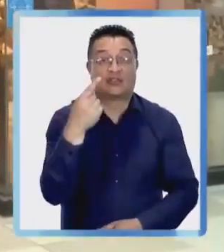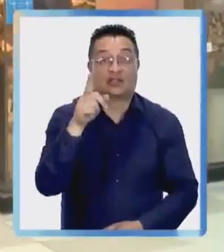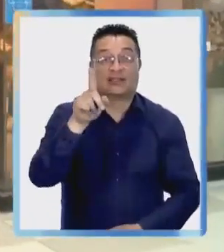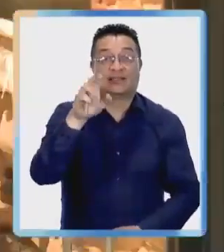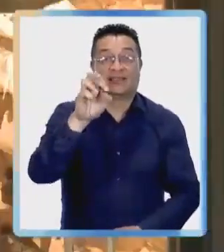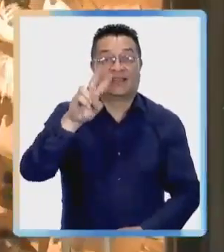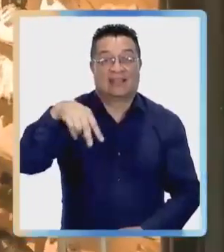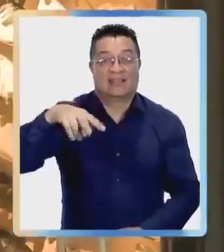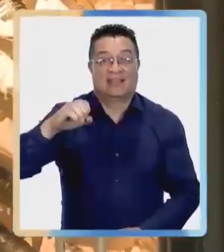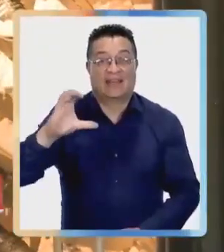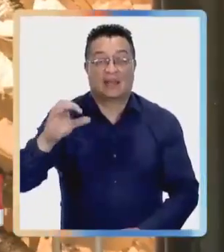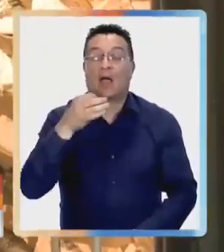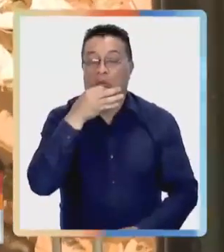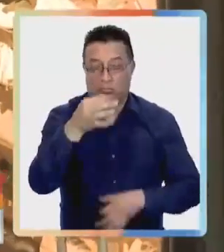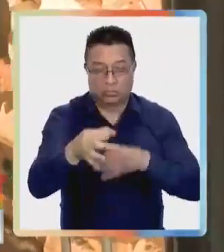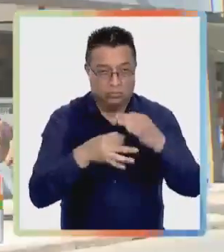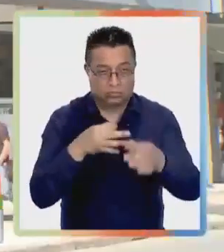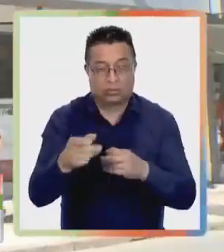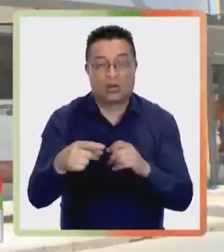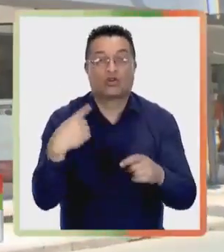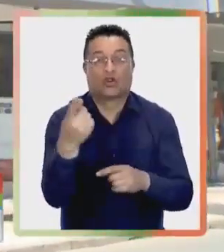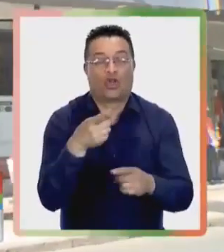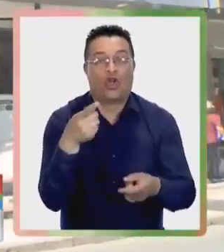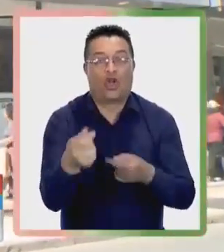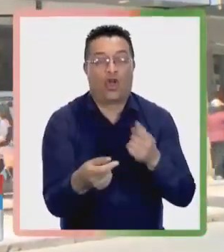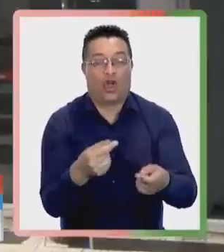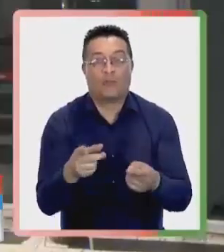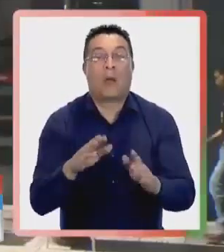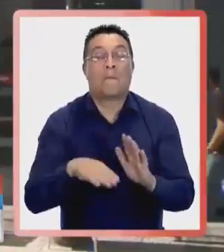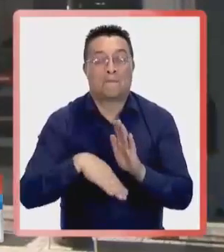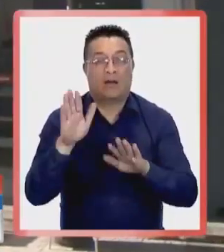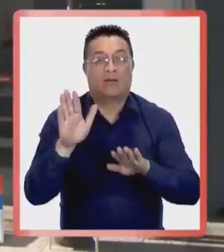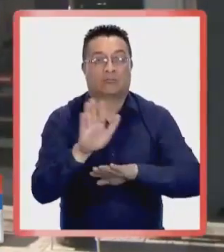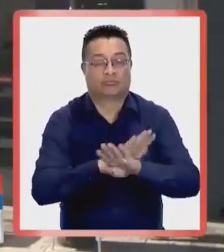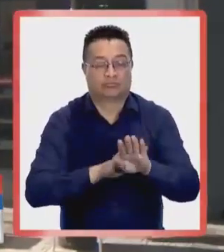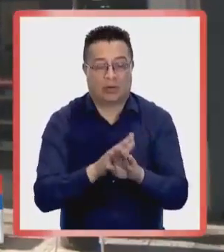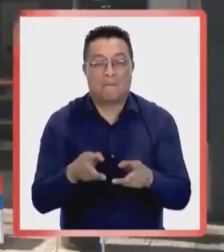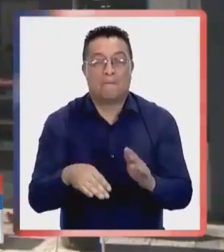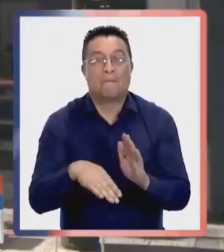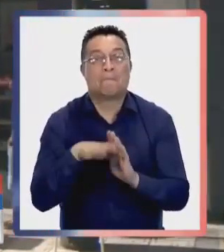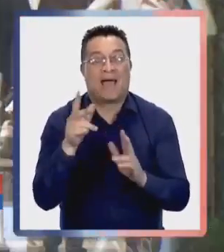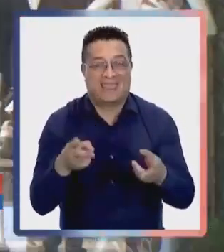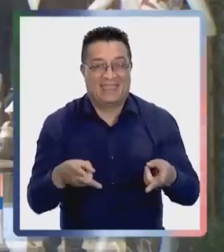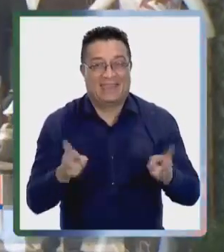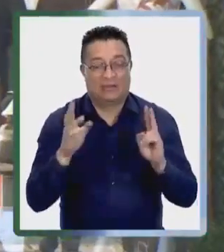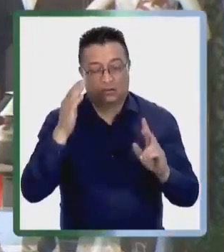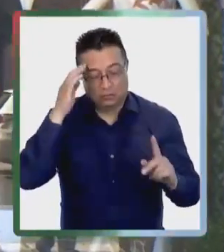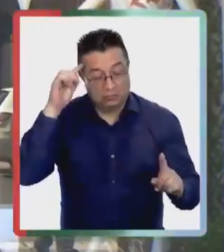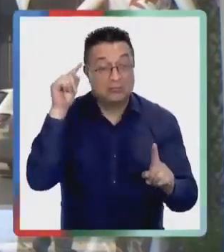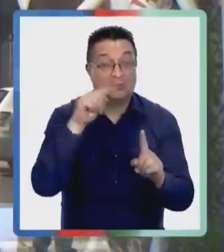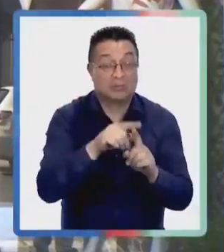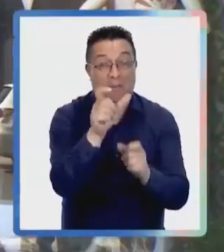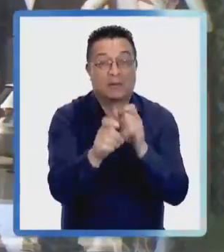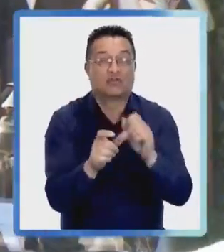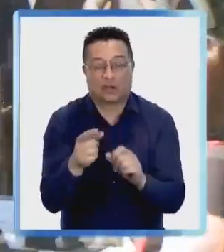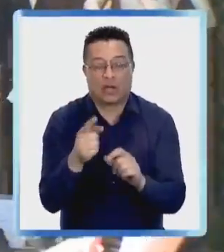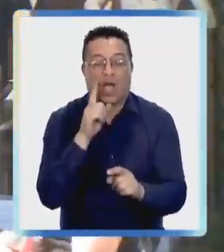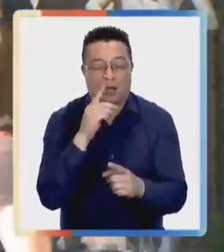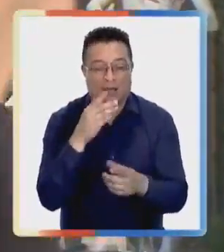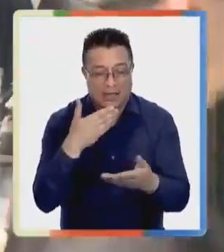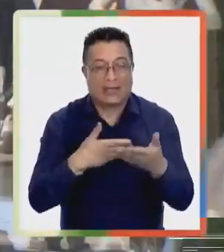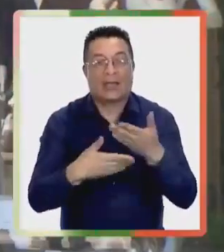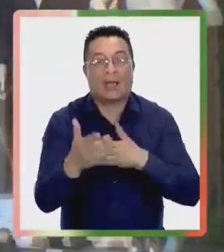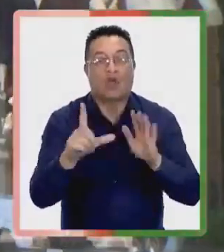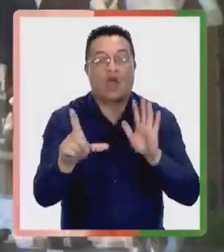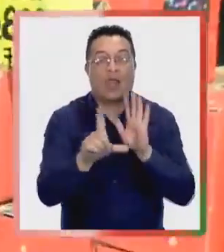A través de un recorrido por distintas regiones del país, el director nacional del CERNAC se encuentra reforzando el anuncio pro consumidor, denominado